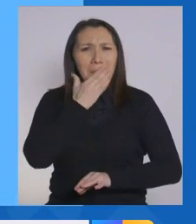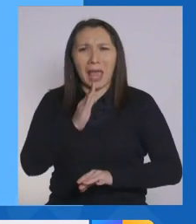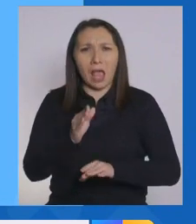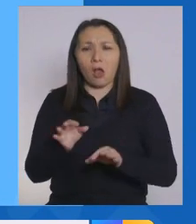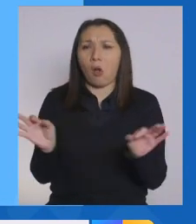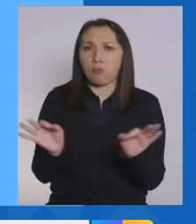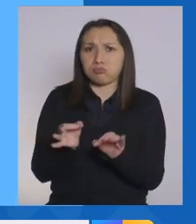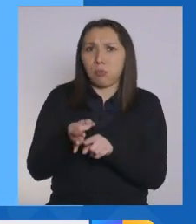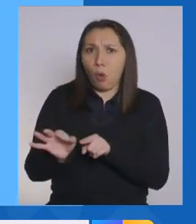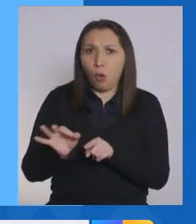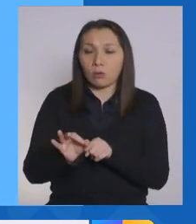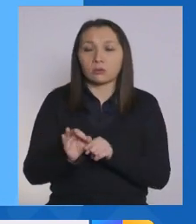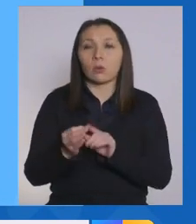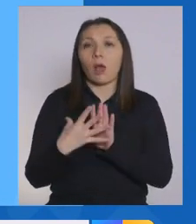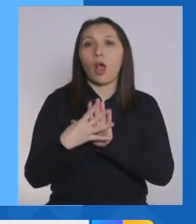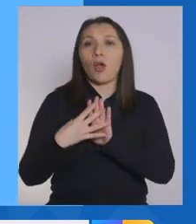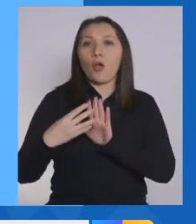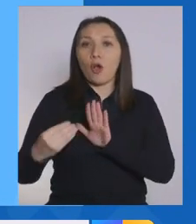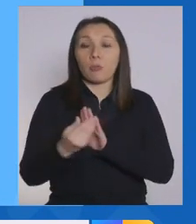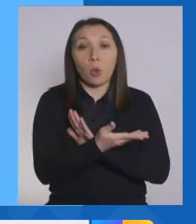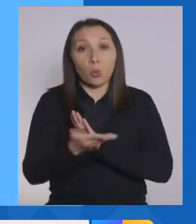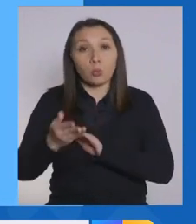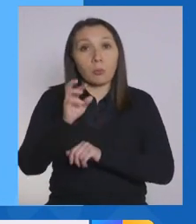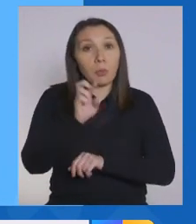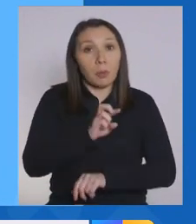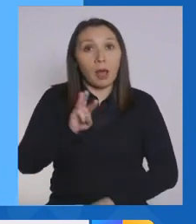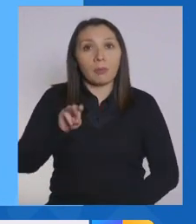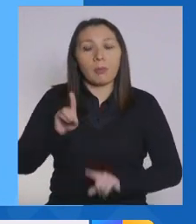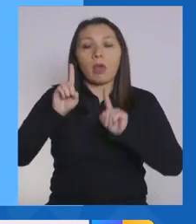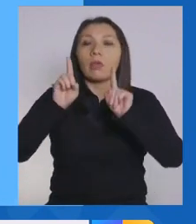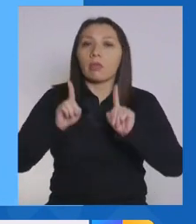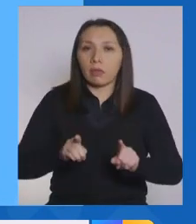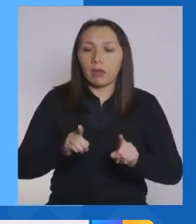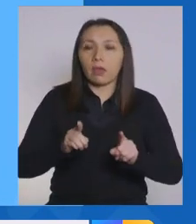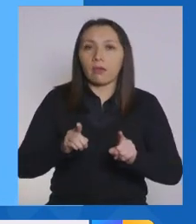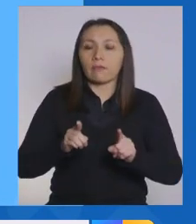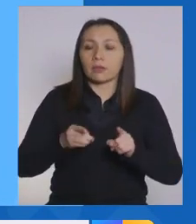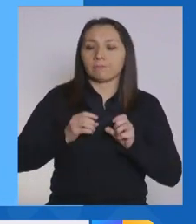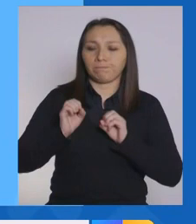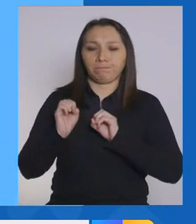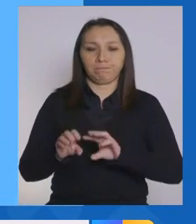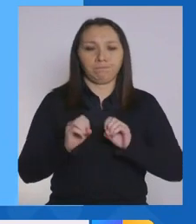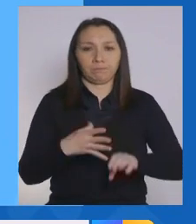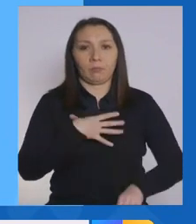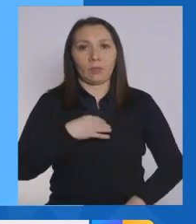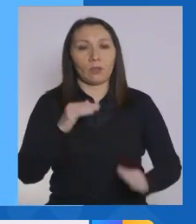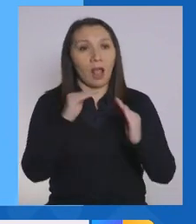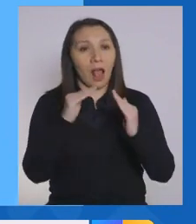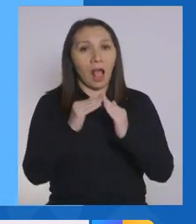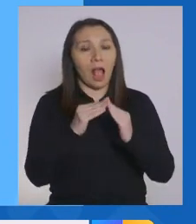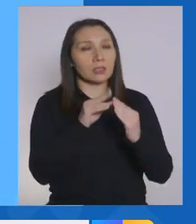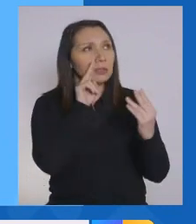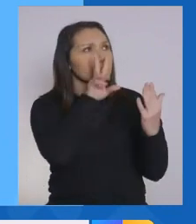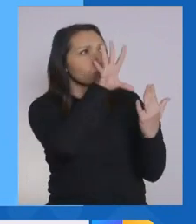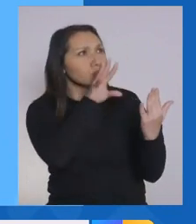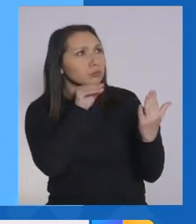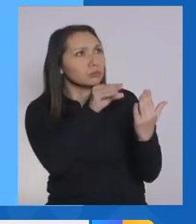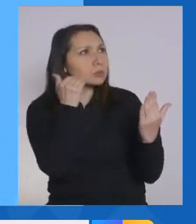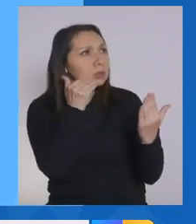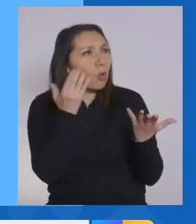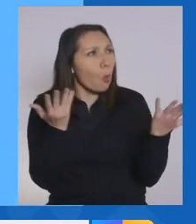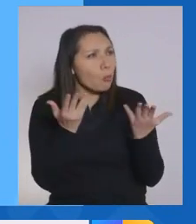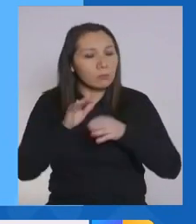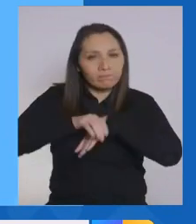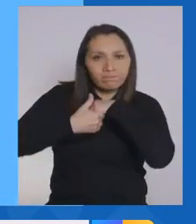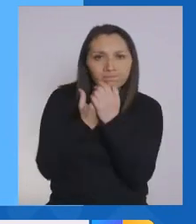consejo es el ejemplo y ustedes mismos tienen que educar a sus hijos en la casa antes de salir con el lavado